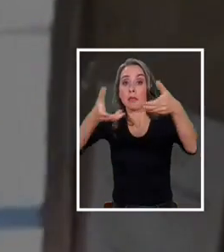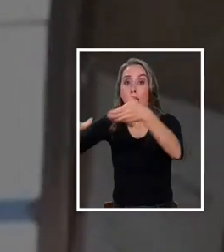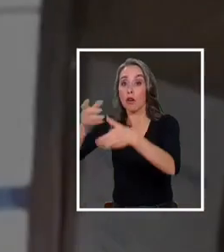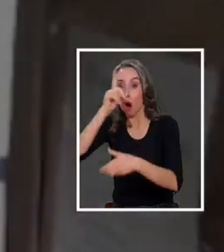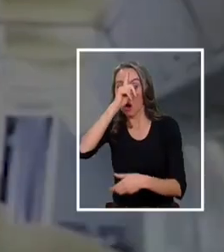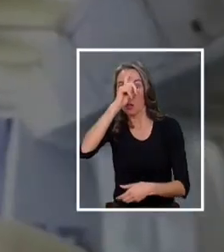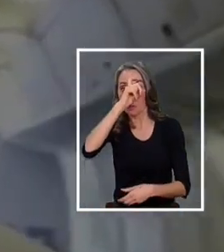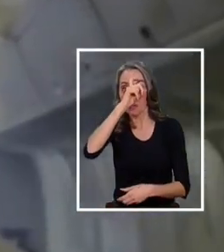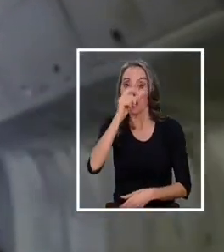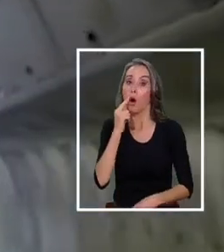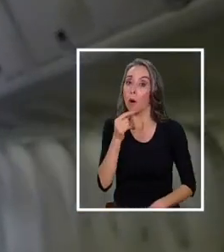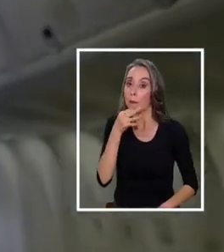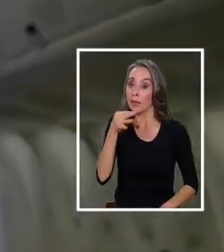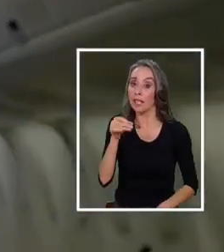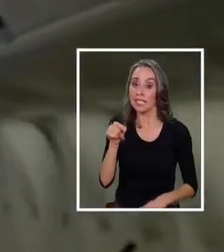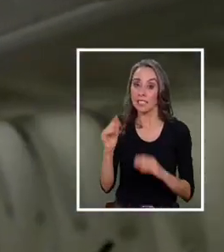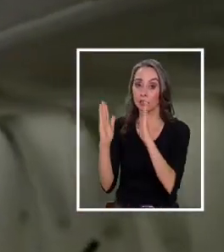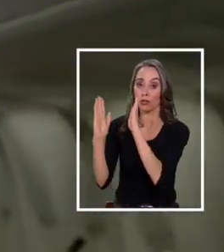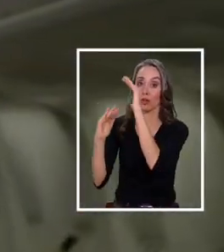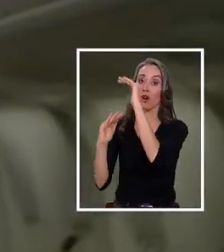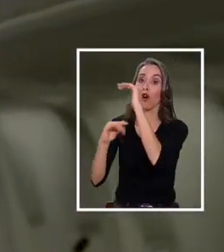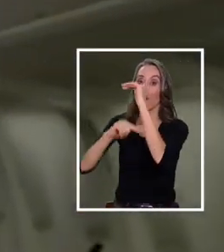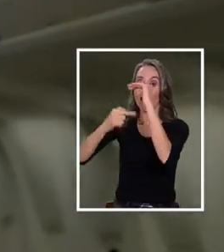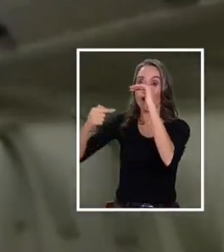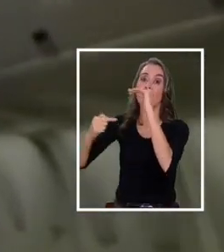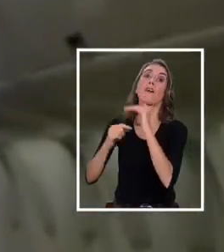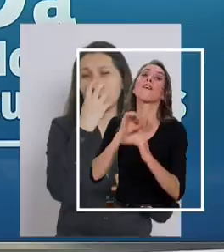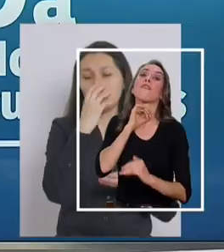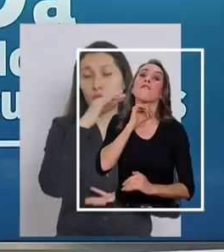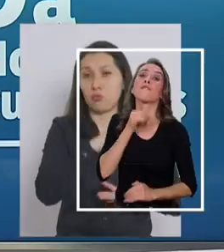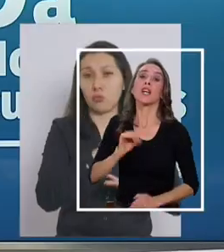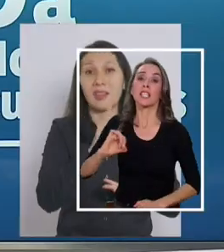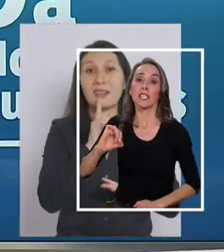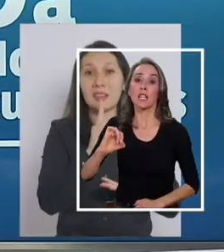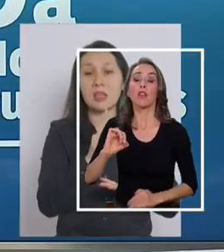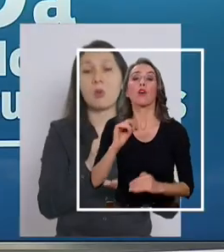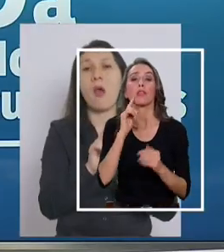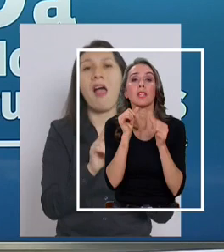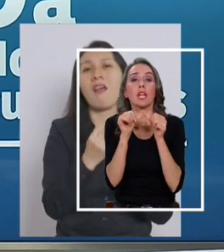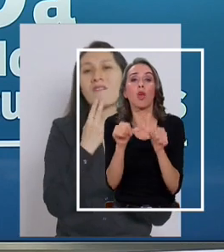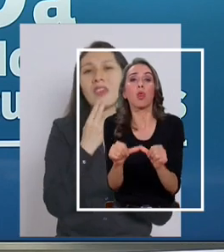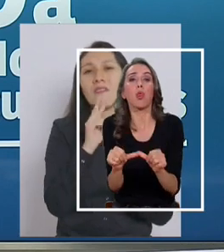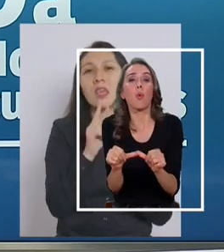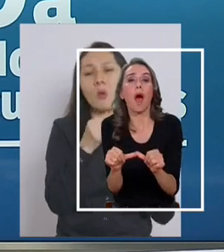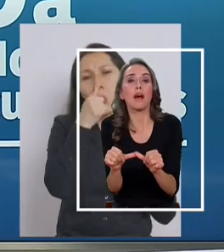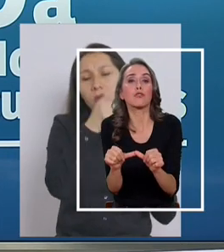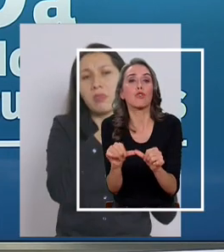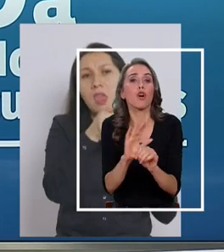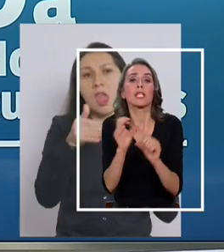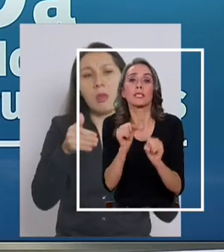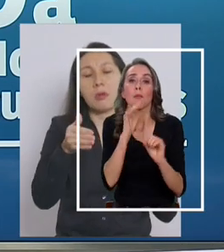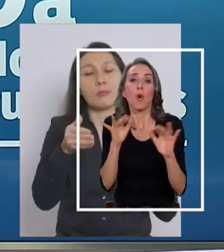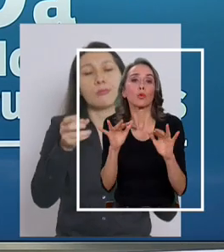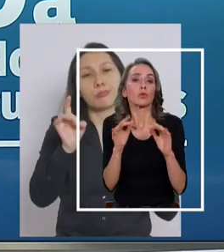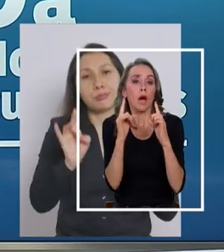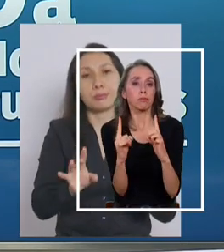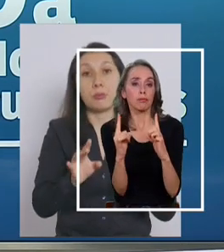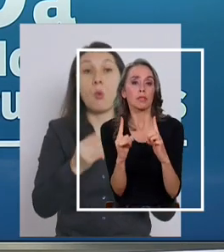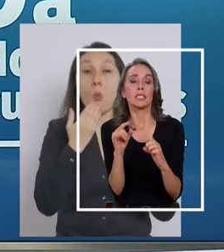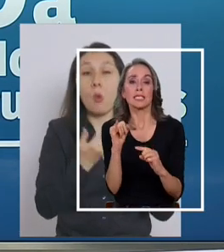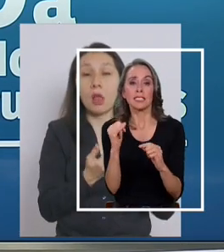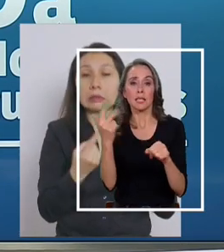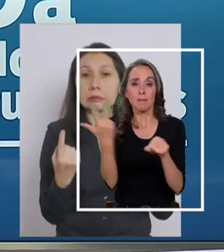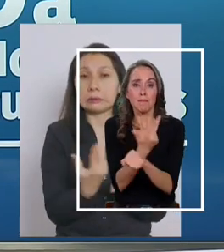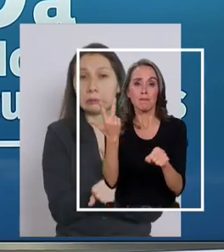Estos ventiladores, como todas las cosas, tienen su vida útil y en la medida que iban presentando